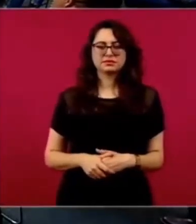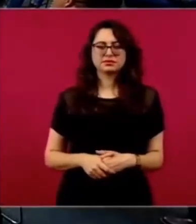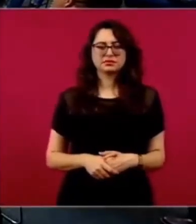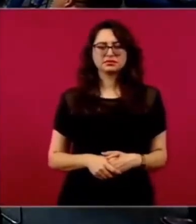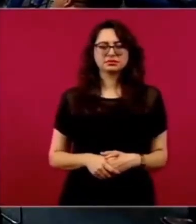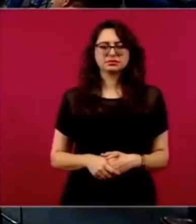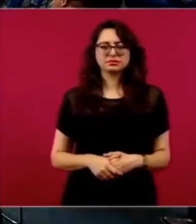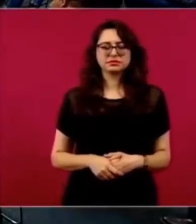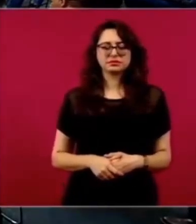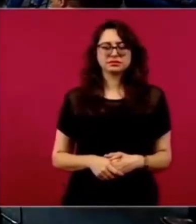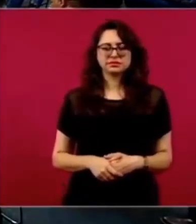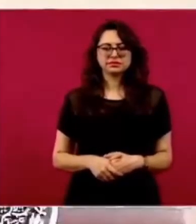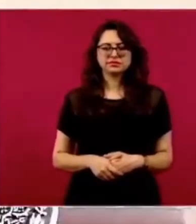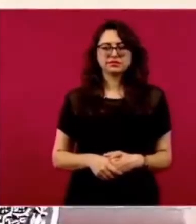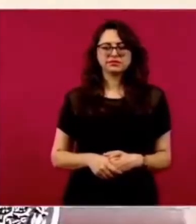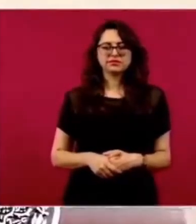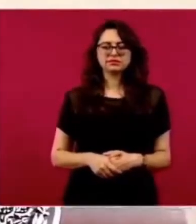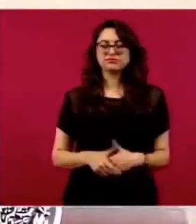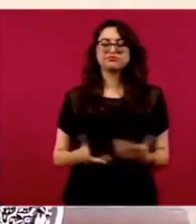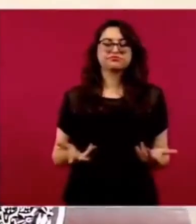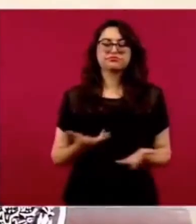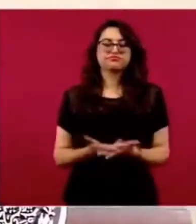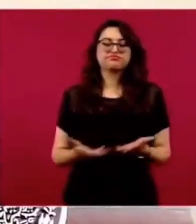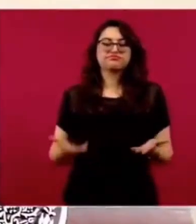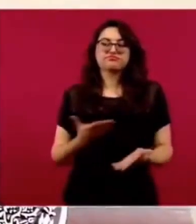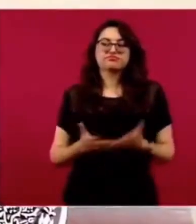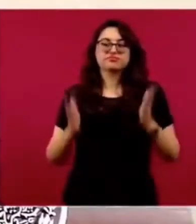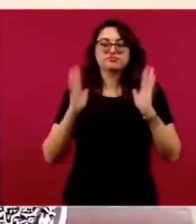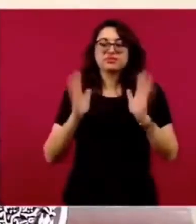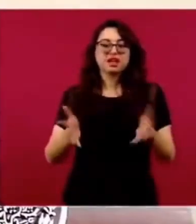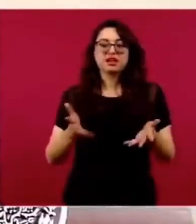Pero eso ya no funciona, ya.